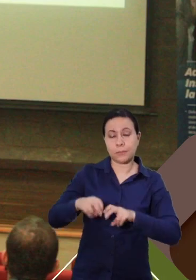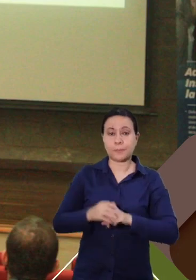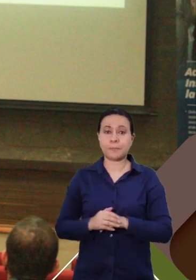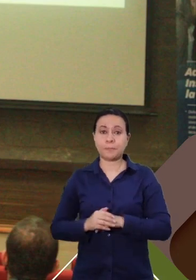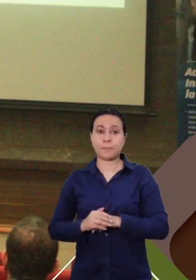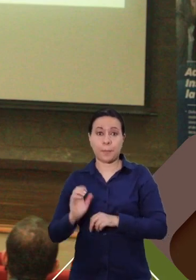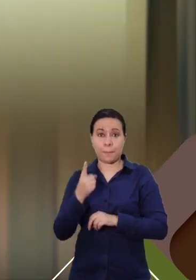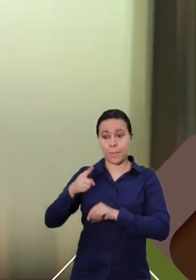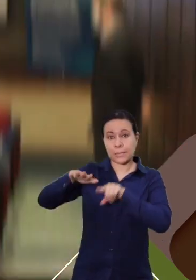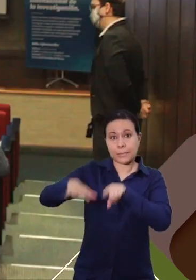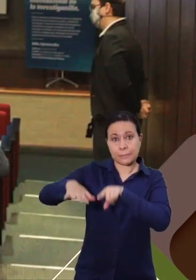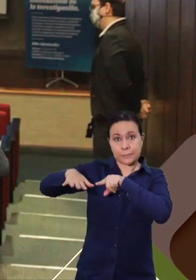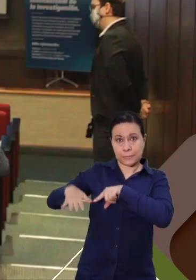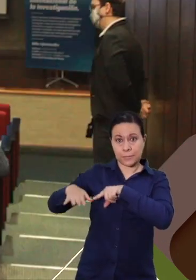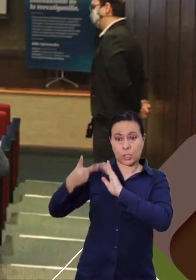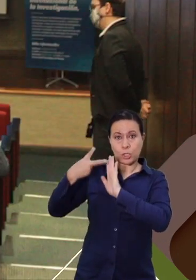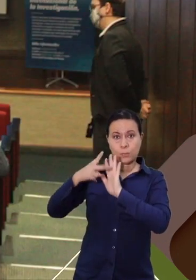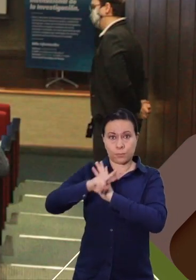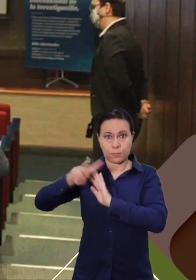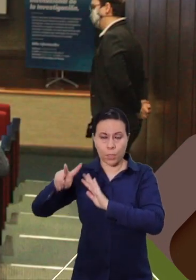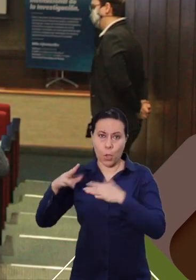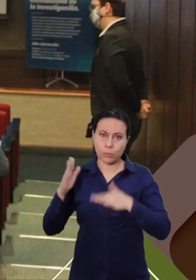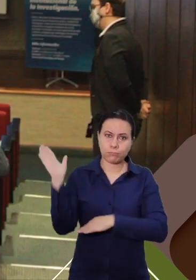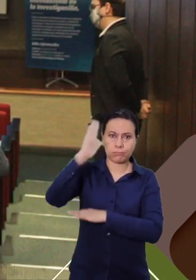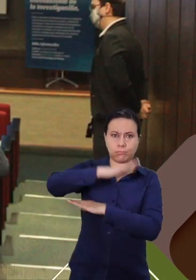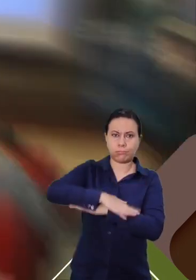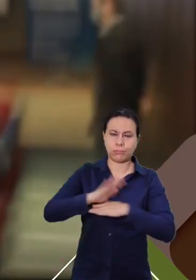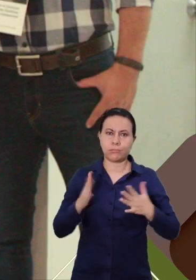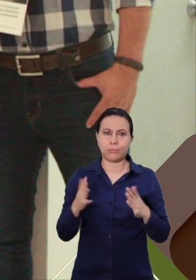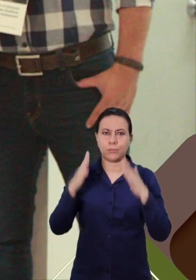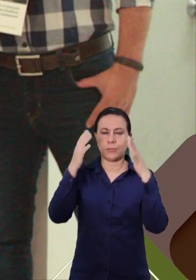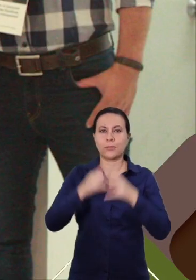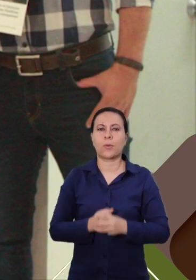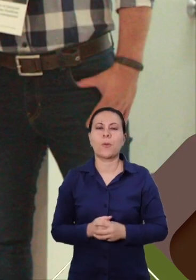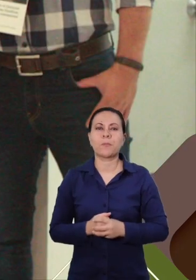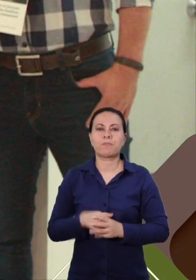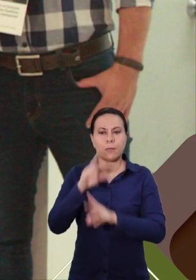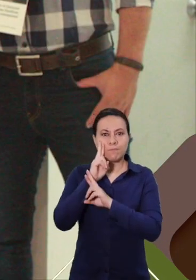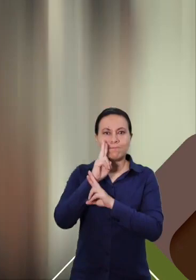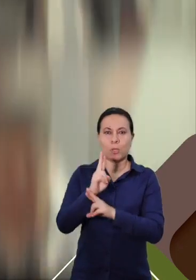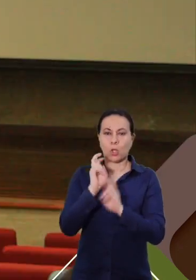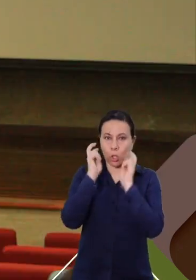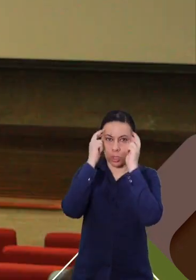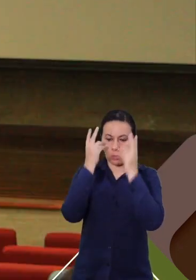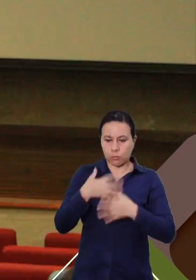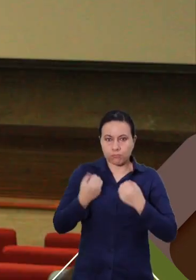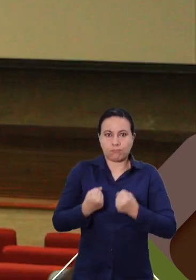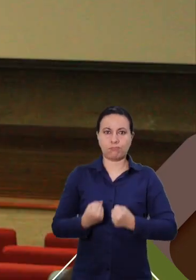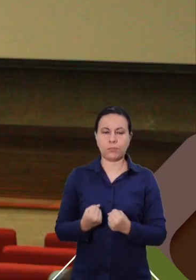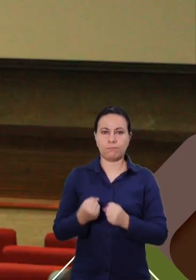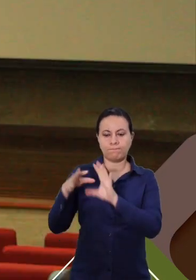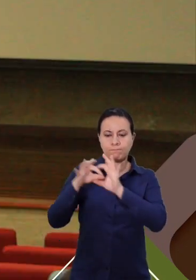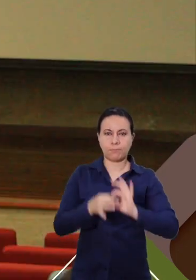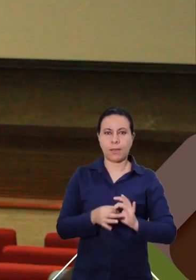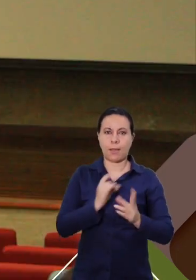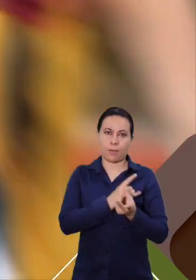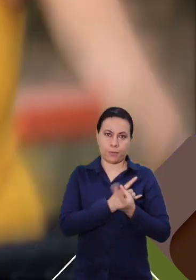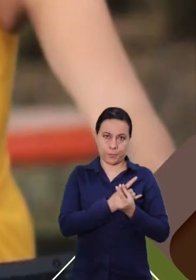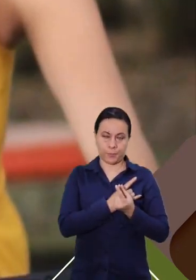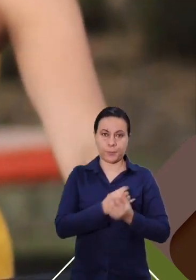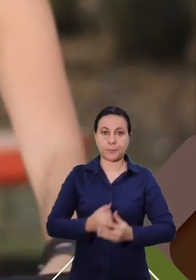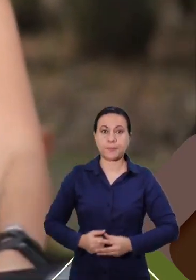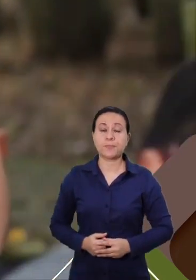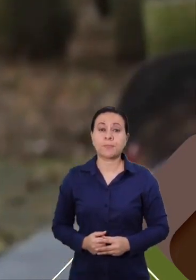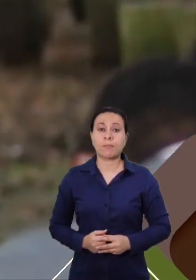semestre del 2022, se realizó la primera jornada de apropiación social del conocimiento, articulada a la Universidad Tecnológica de Pereira.